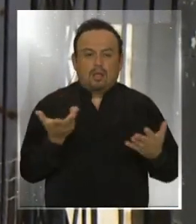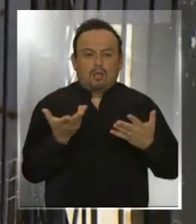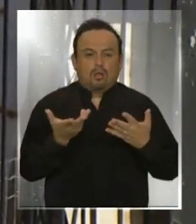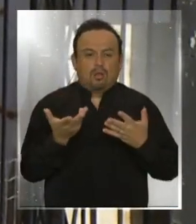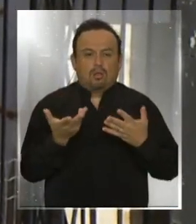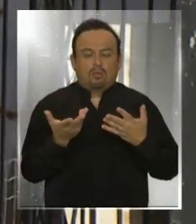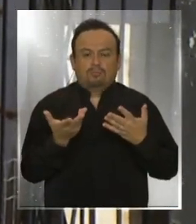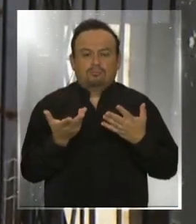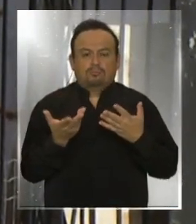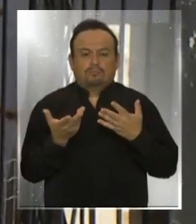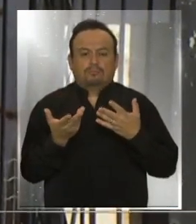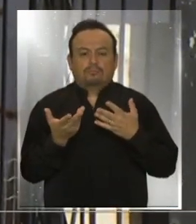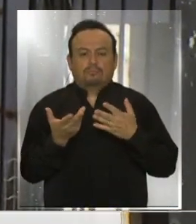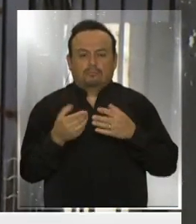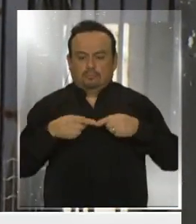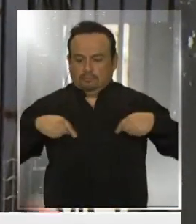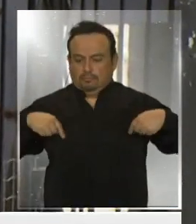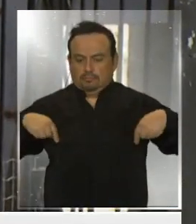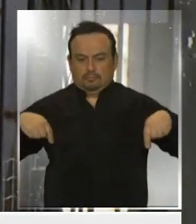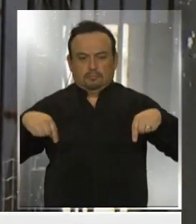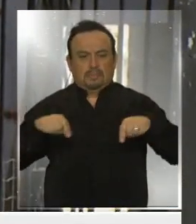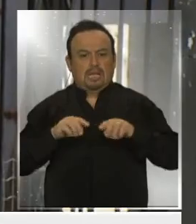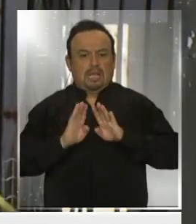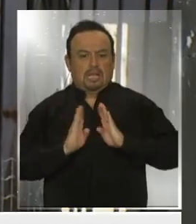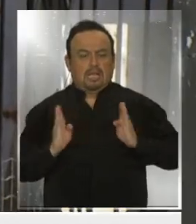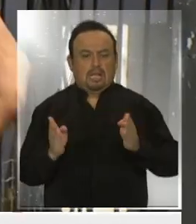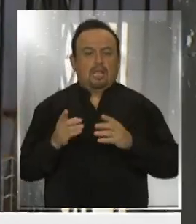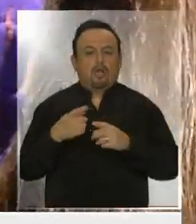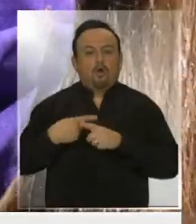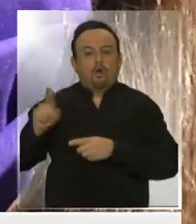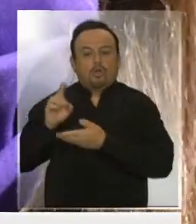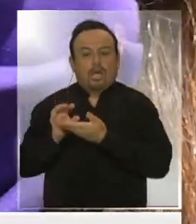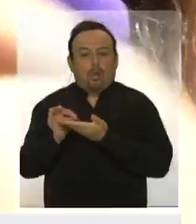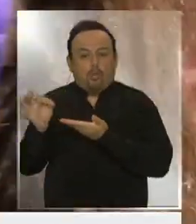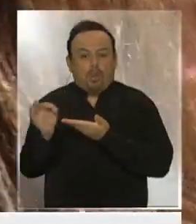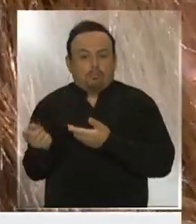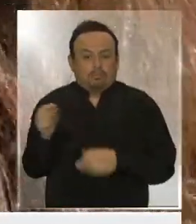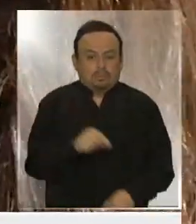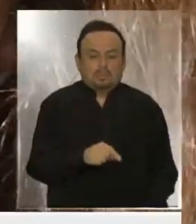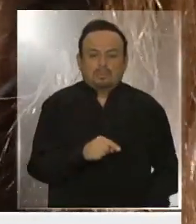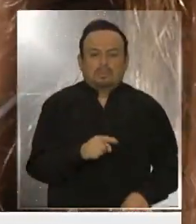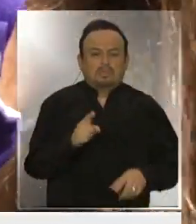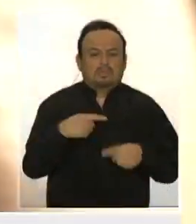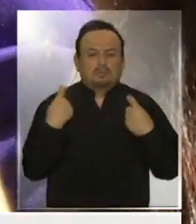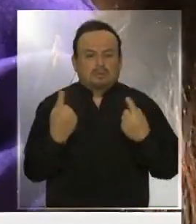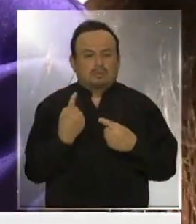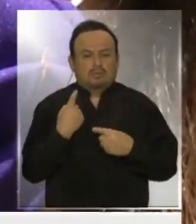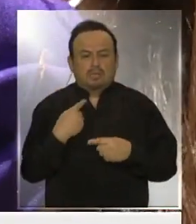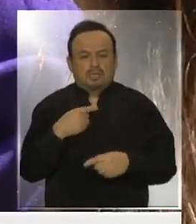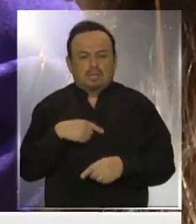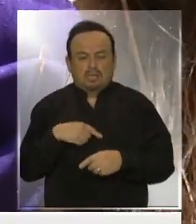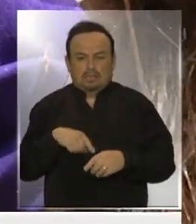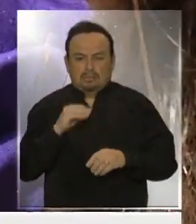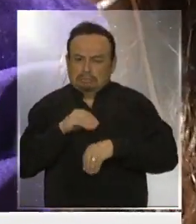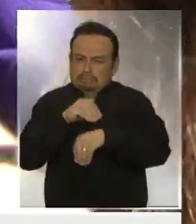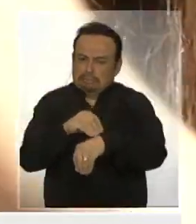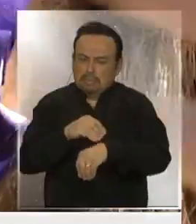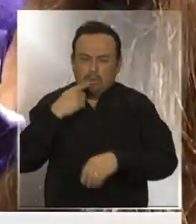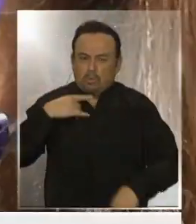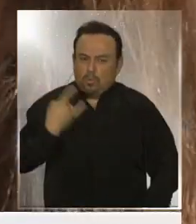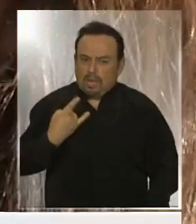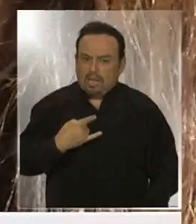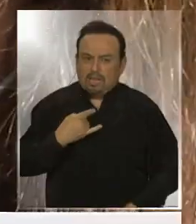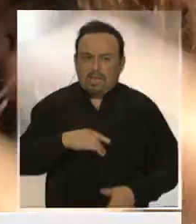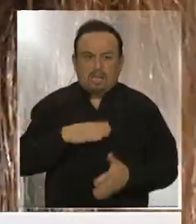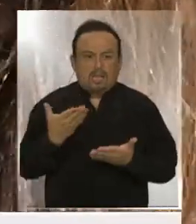ciertos límites, porque también acá viene harta gente de otras comunas. La alerta sanitaria debería ser para toda la región metropolitana, y fíjate,